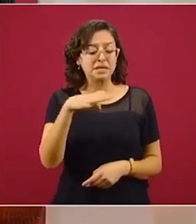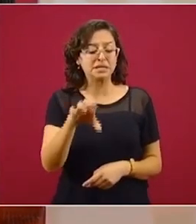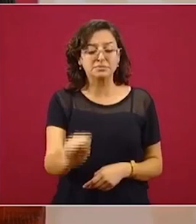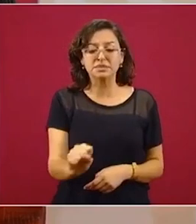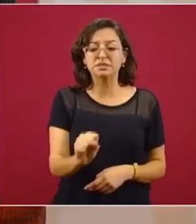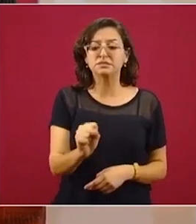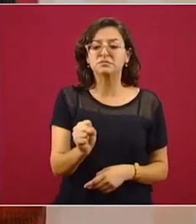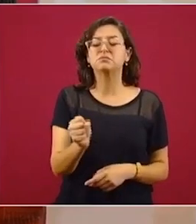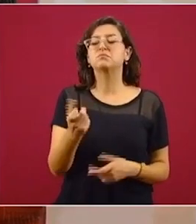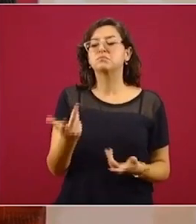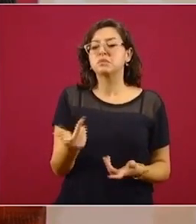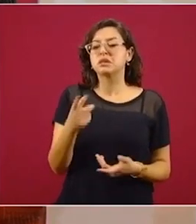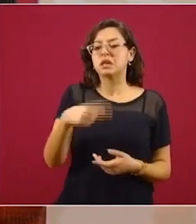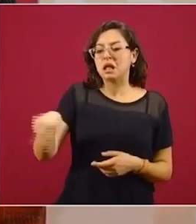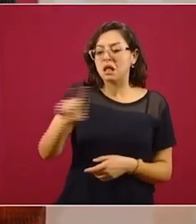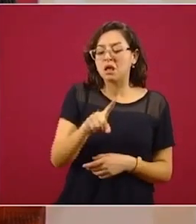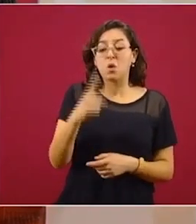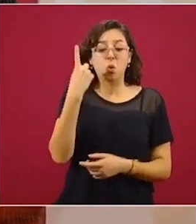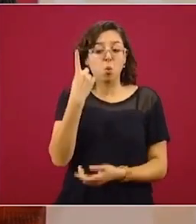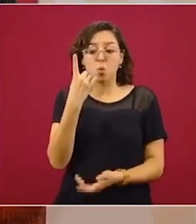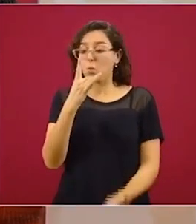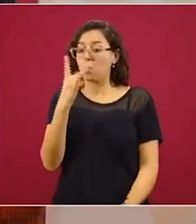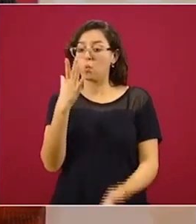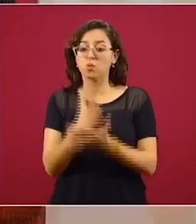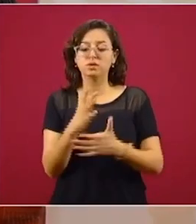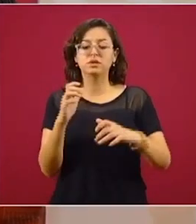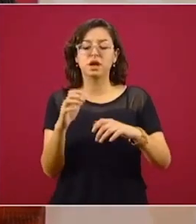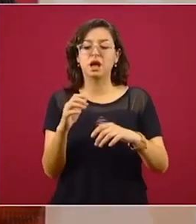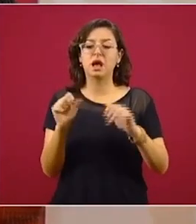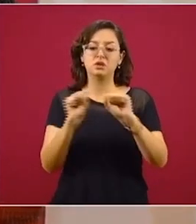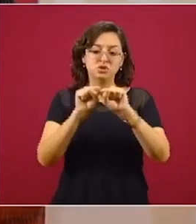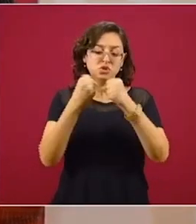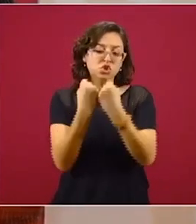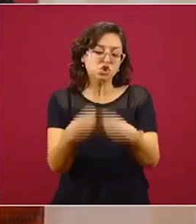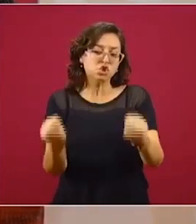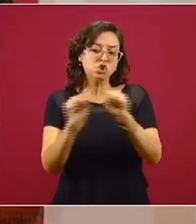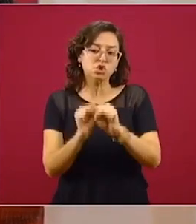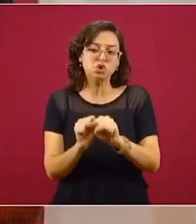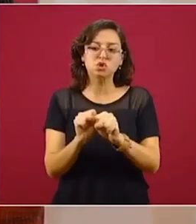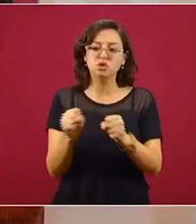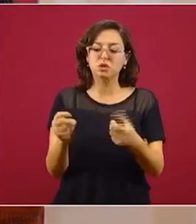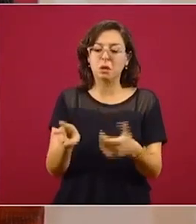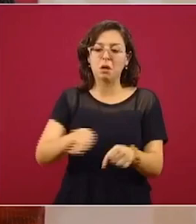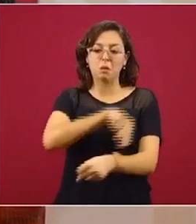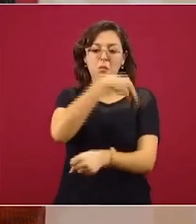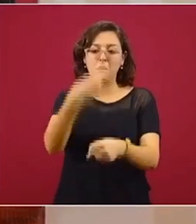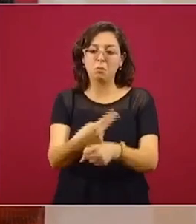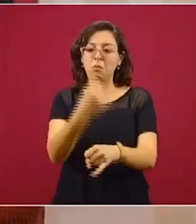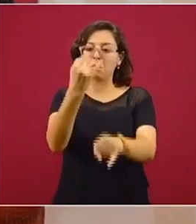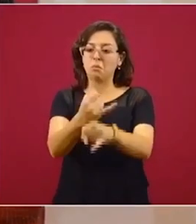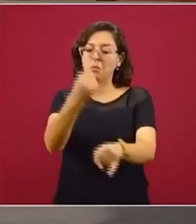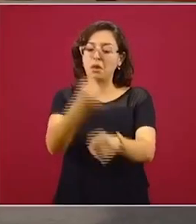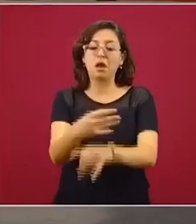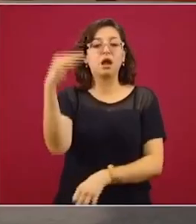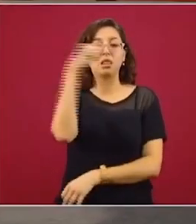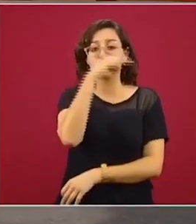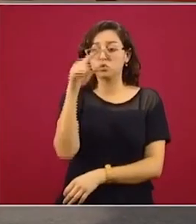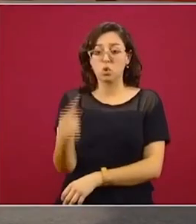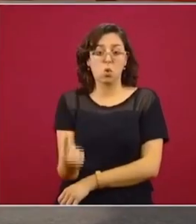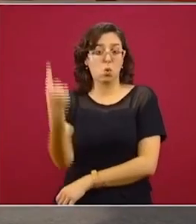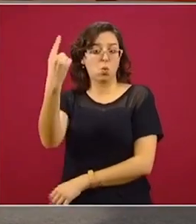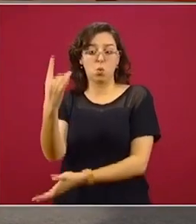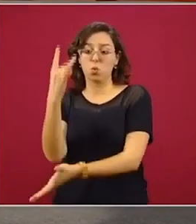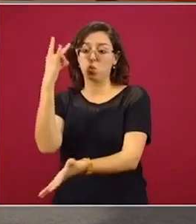es la única sociedad que lleva a cabo su proceso de constitución de manera electrónica y gratuita,